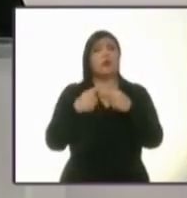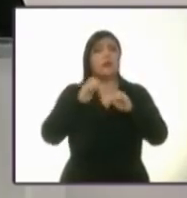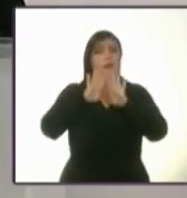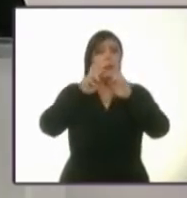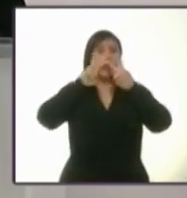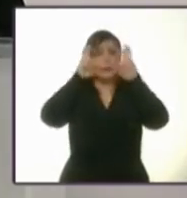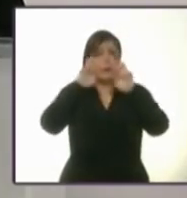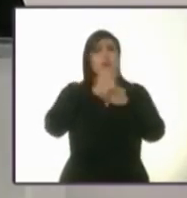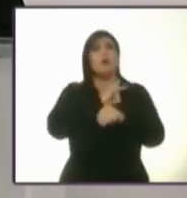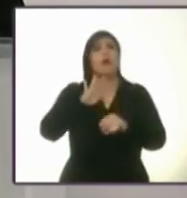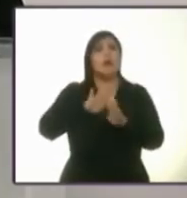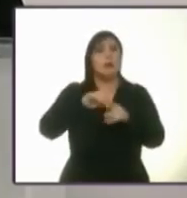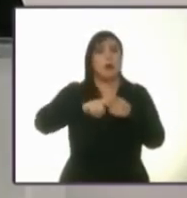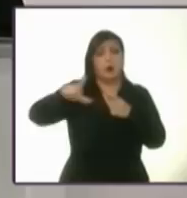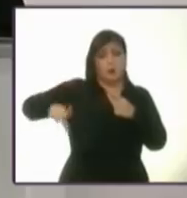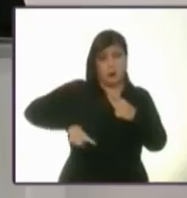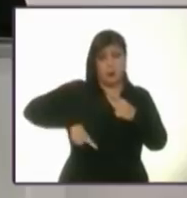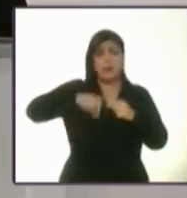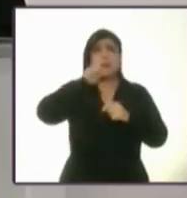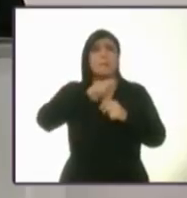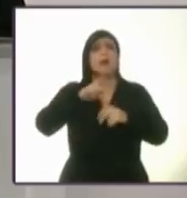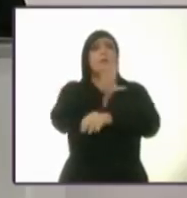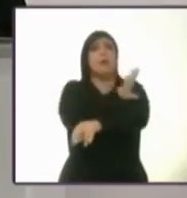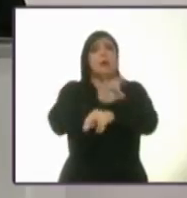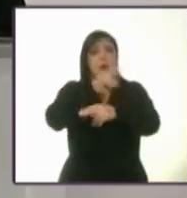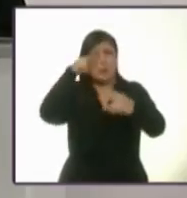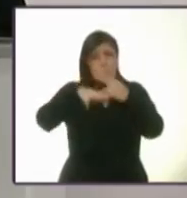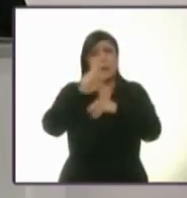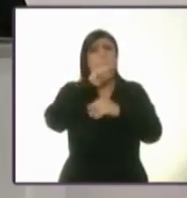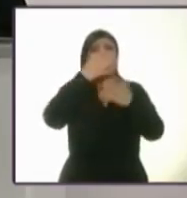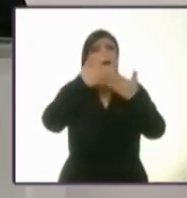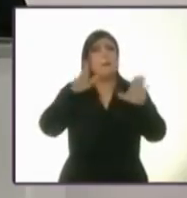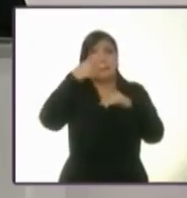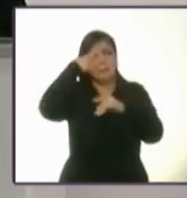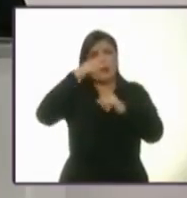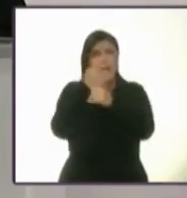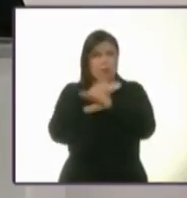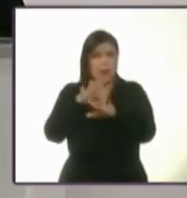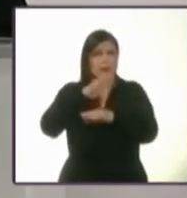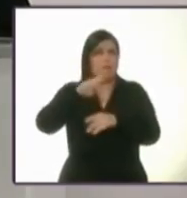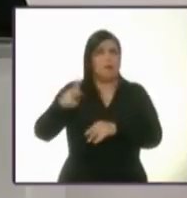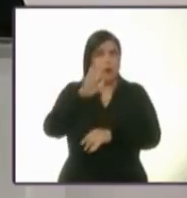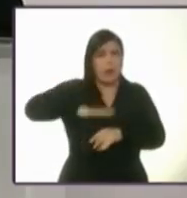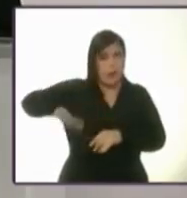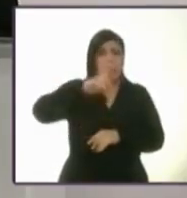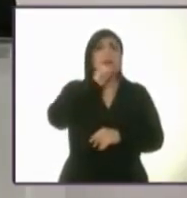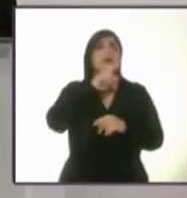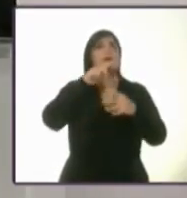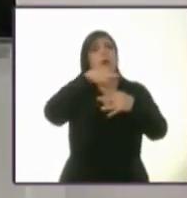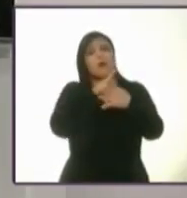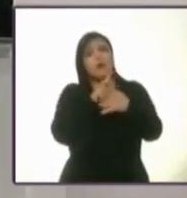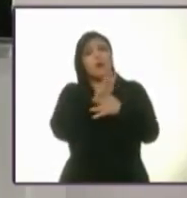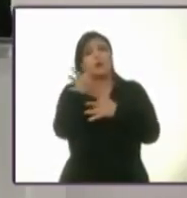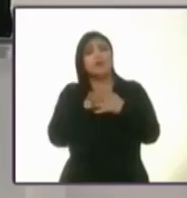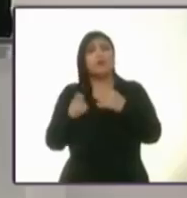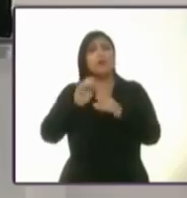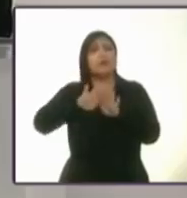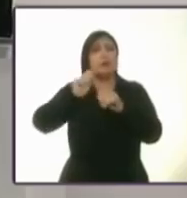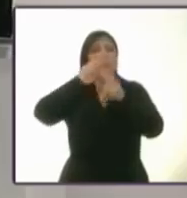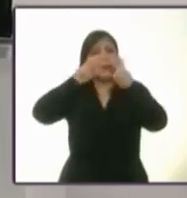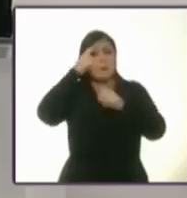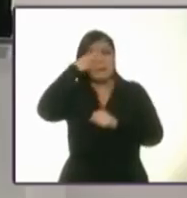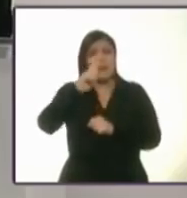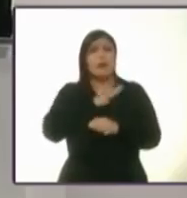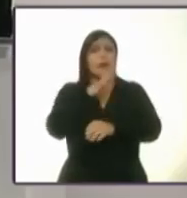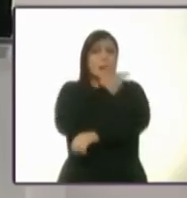gobierno y transparencia y acceso a la información pública. Y los subtemas sugeridos para gobierno son reforma política y